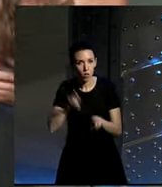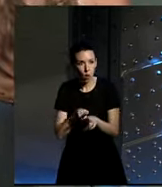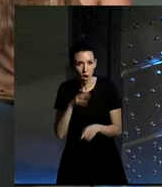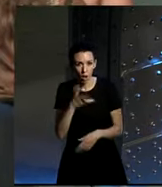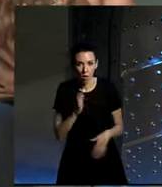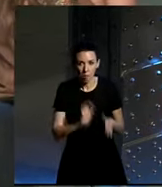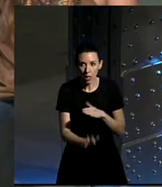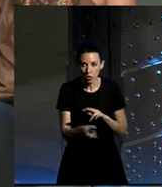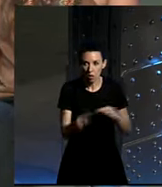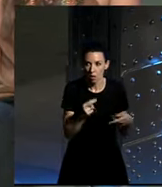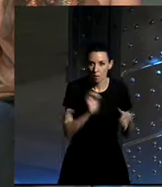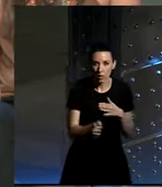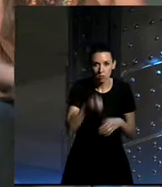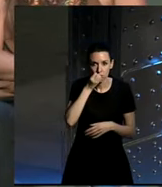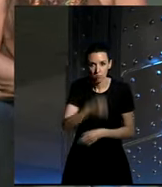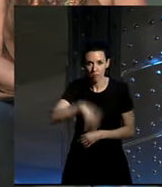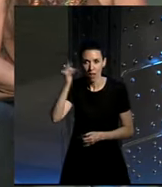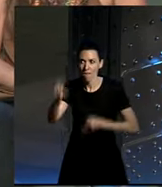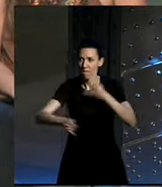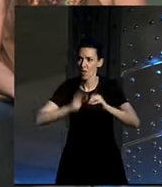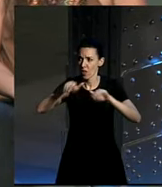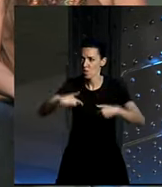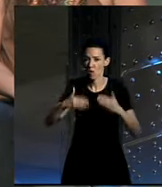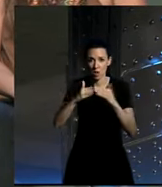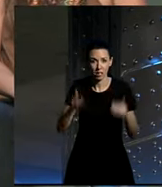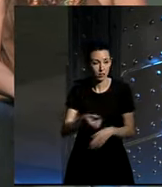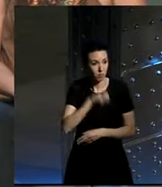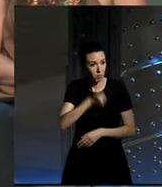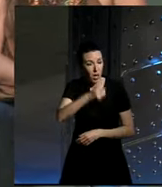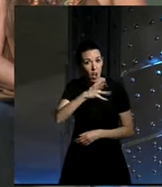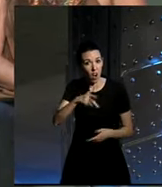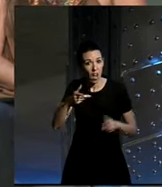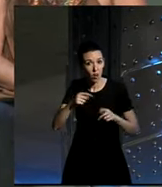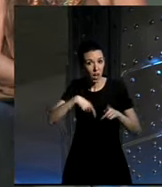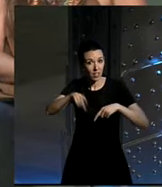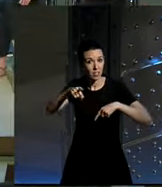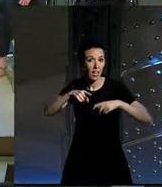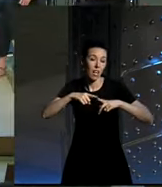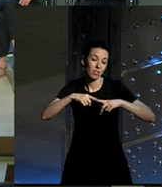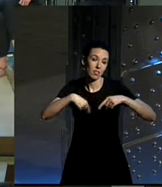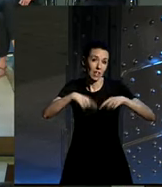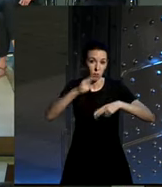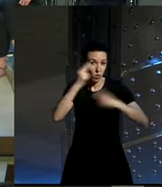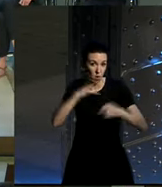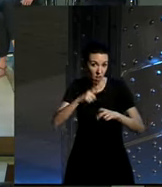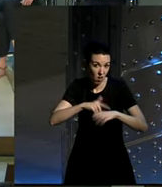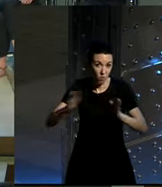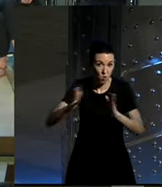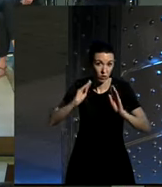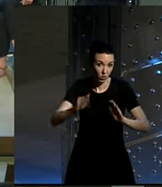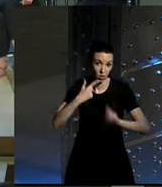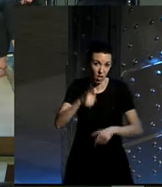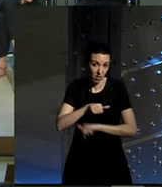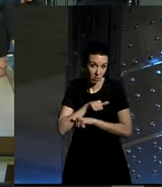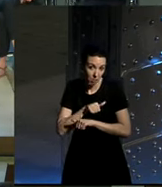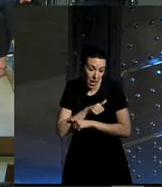en metro es decir que guay que me vuelvo en bici a casa ¿no? sobre todo porque ahora mismo el transporte público tampoco está en su mejor momento y sabemos que hay esperas y